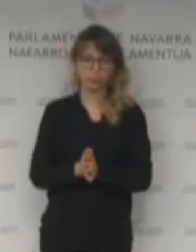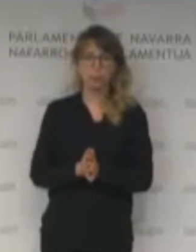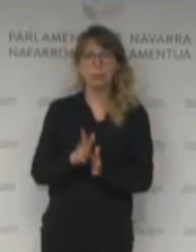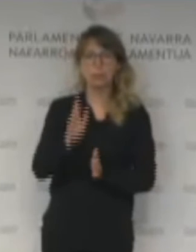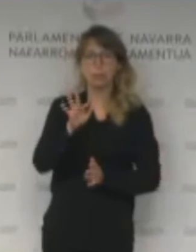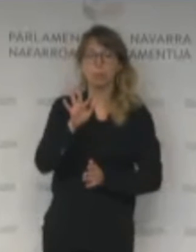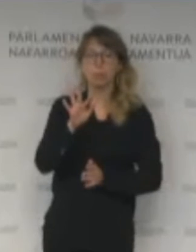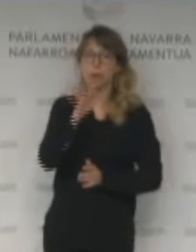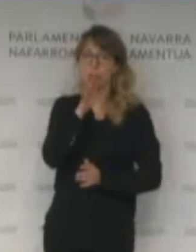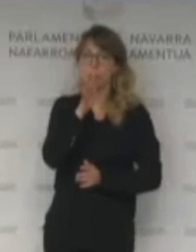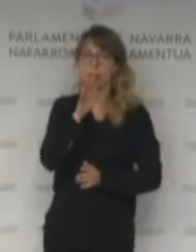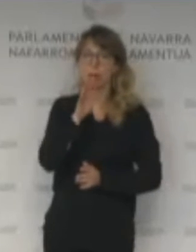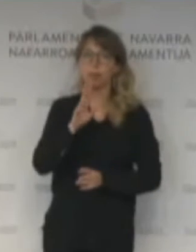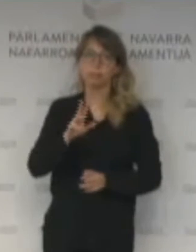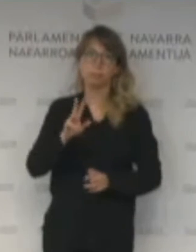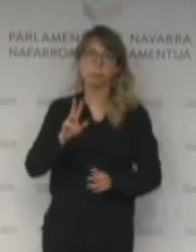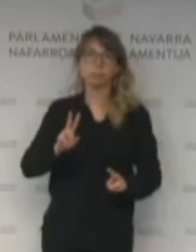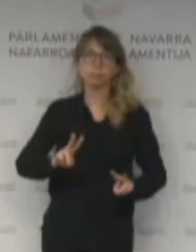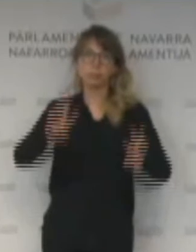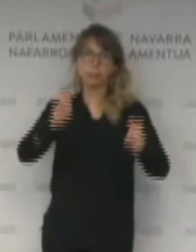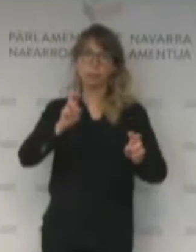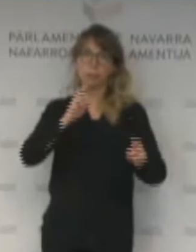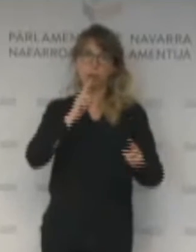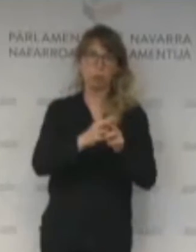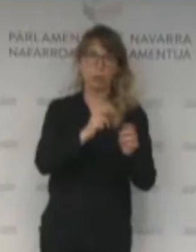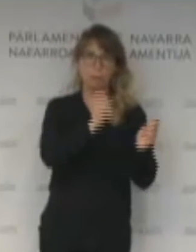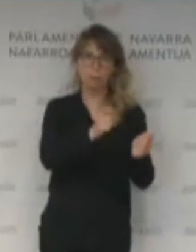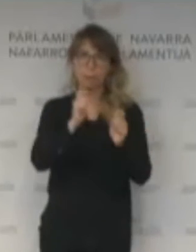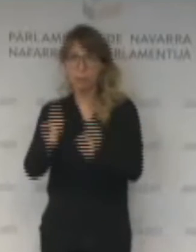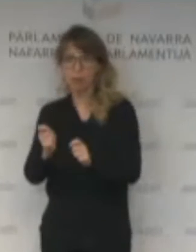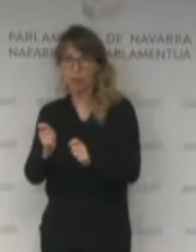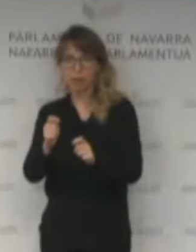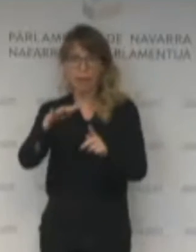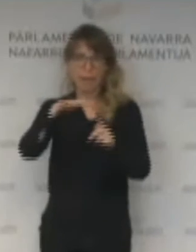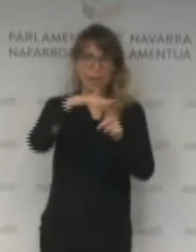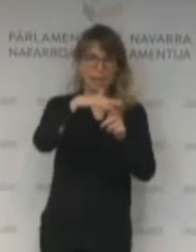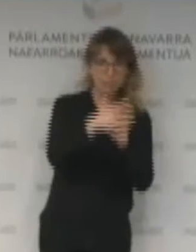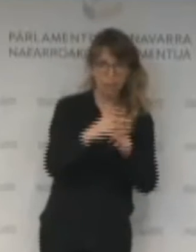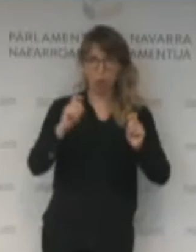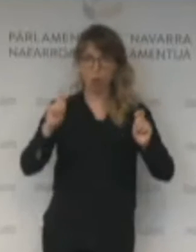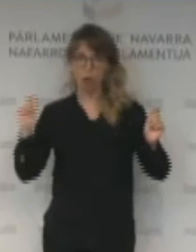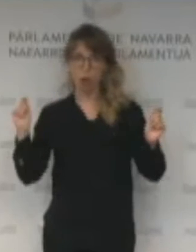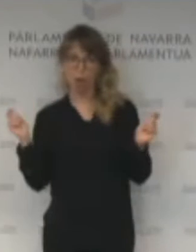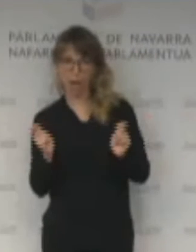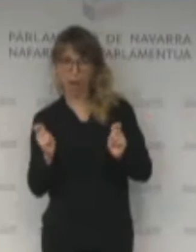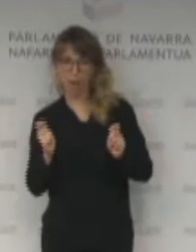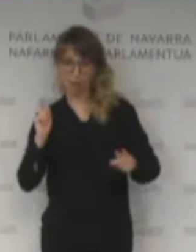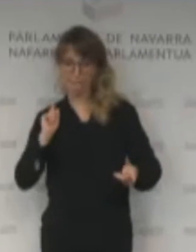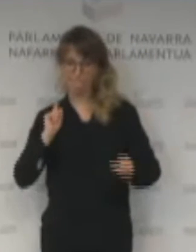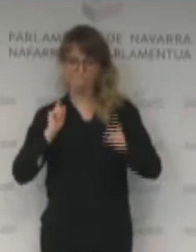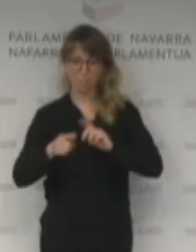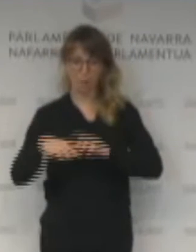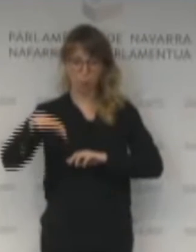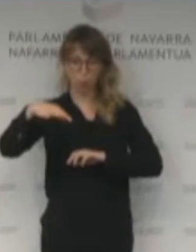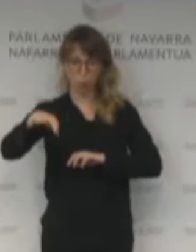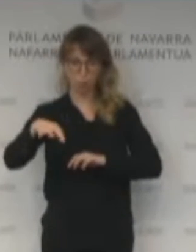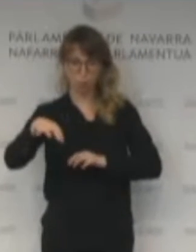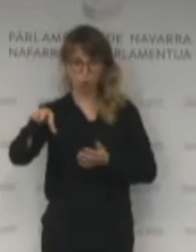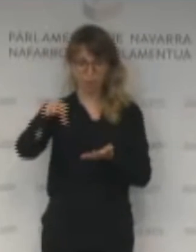Estado, alarma, mando único, incertidumbre, certeza,